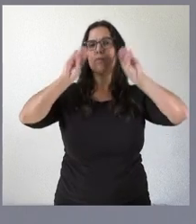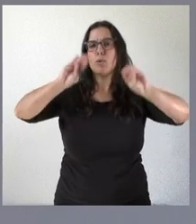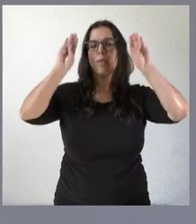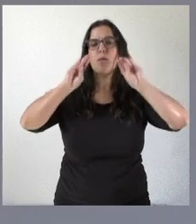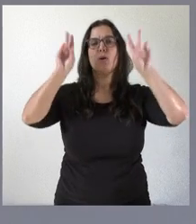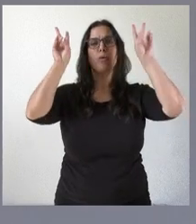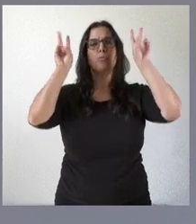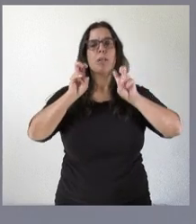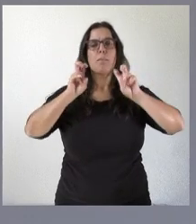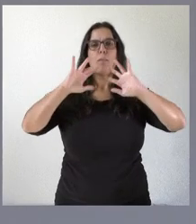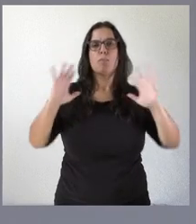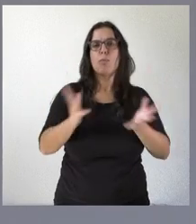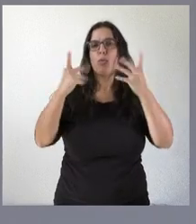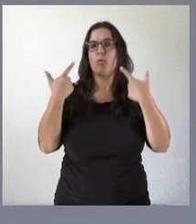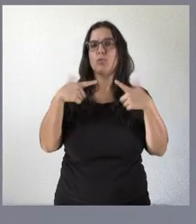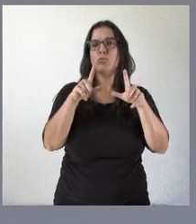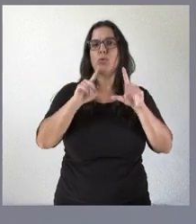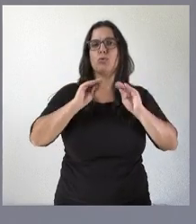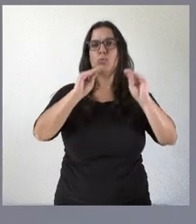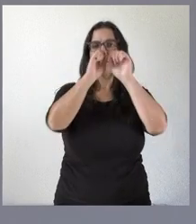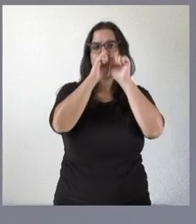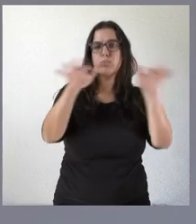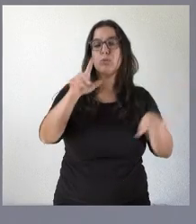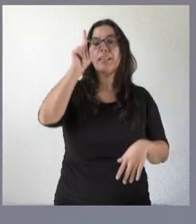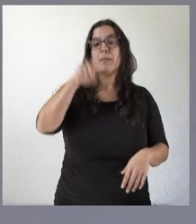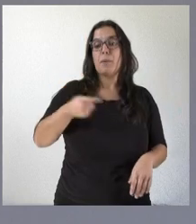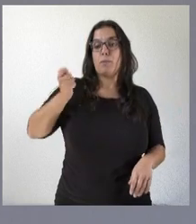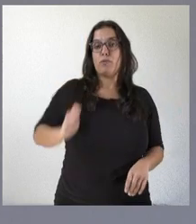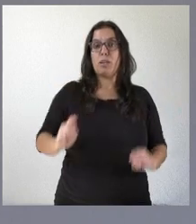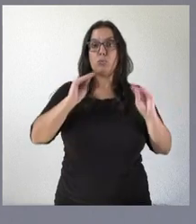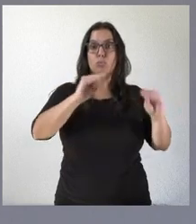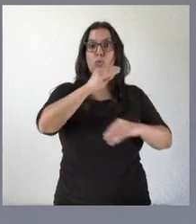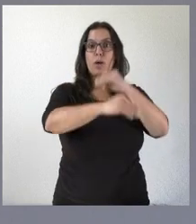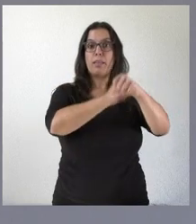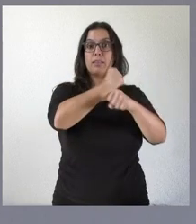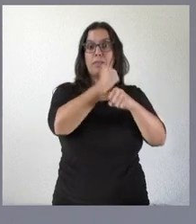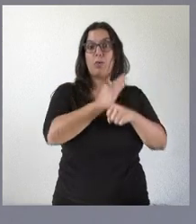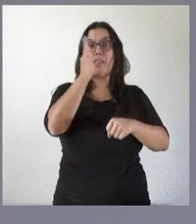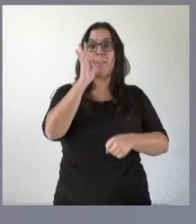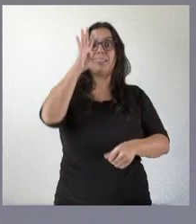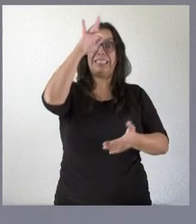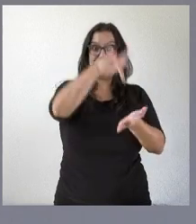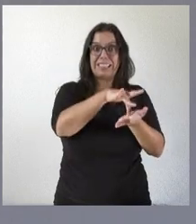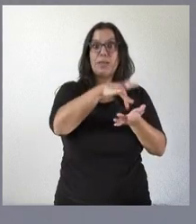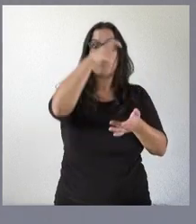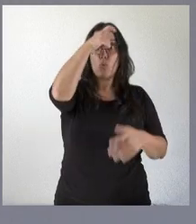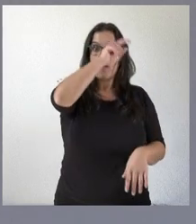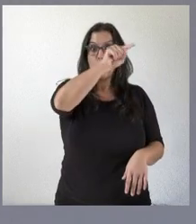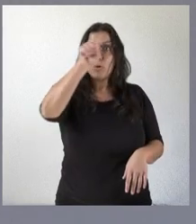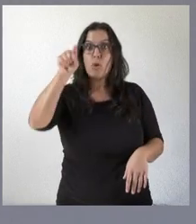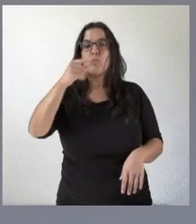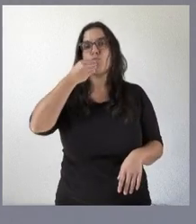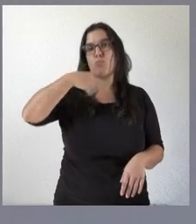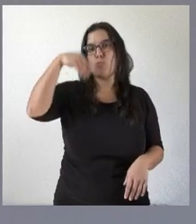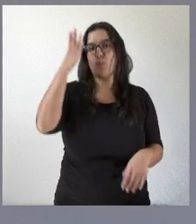promoción del sector y además sabiendo que muchos de estos profesionales realizan su actividad en el mundo rural de nuestra comunidad autónoma. El